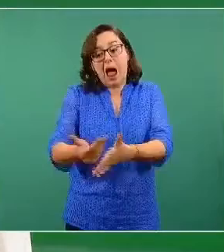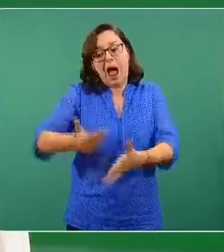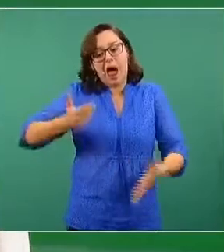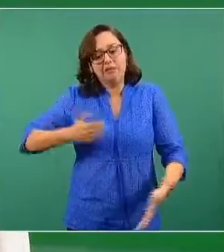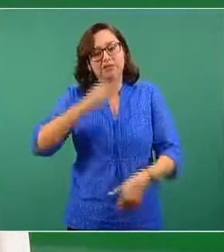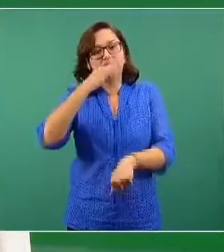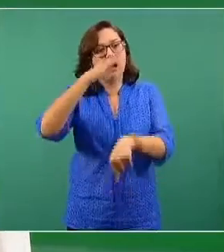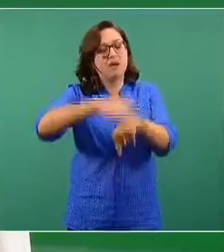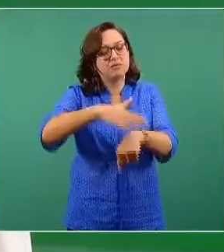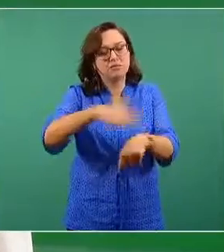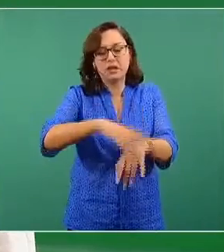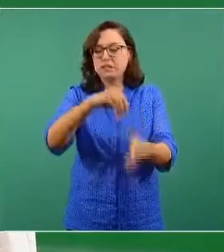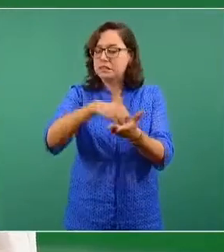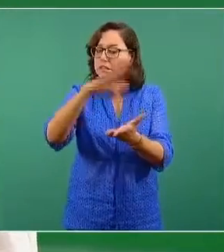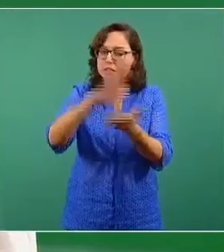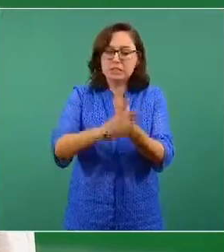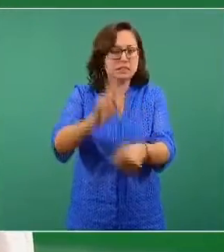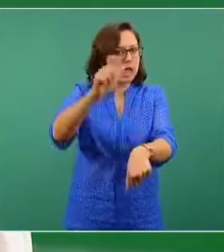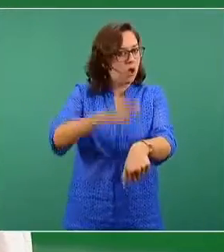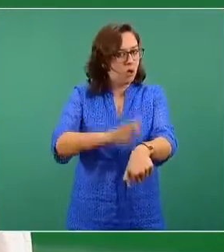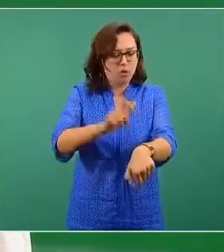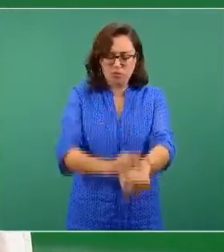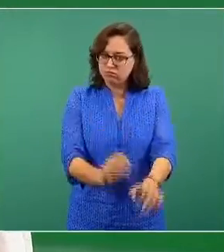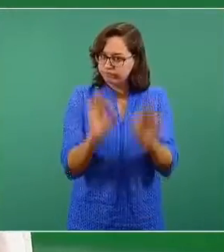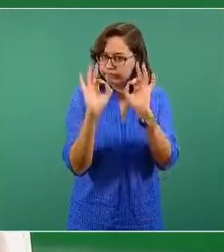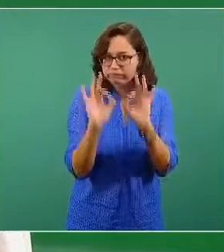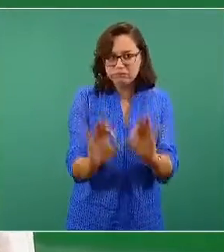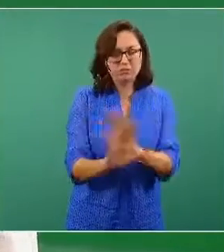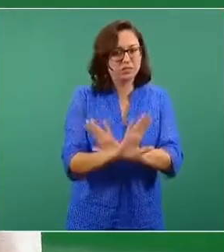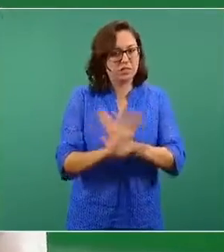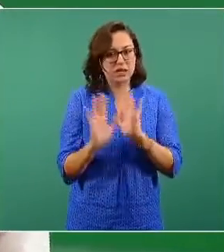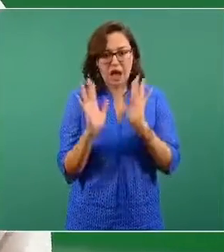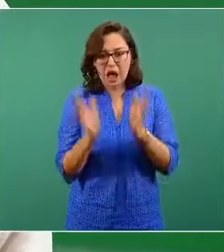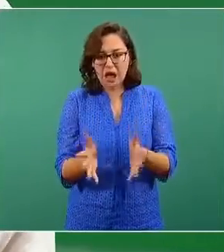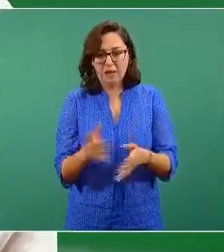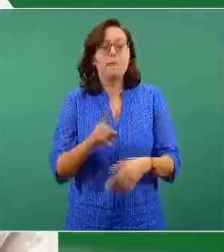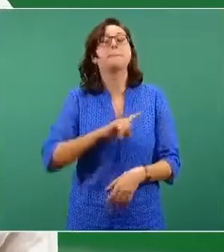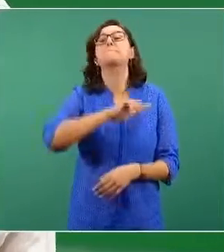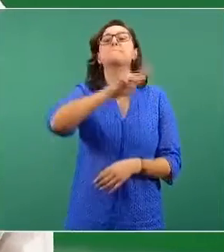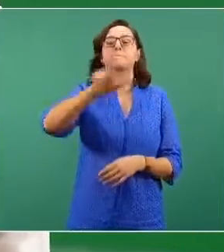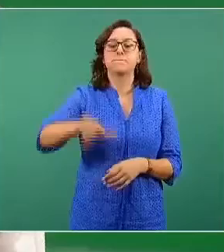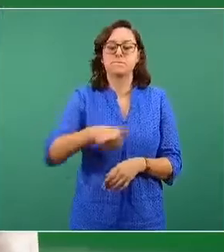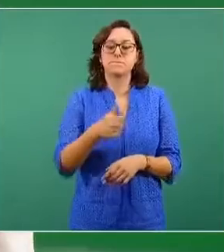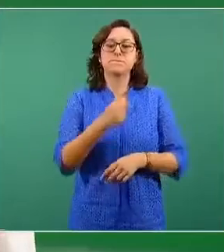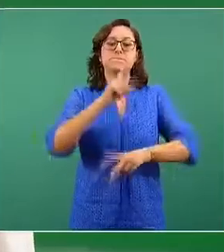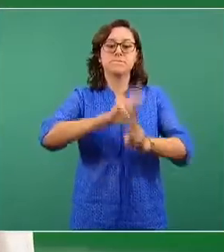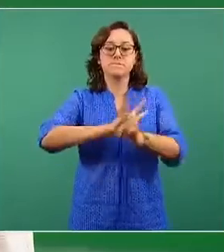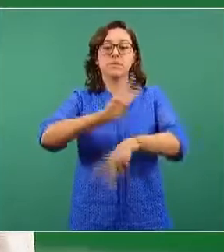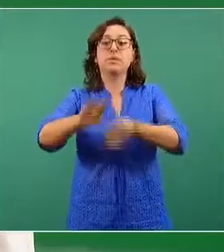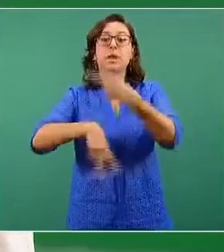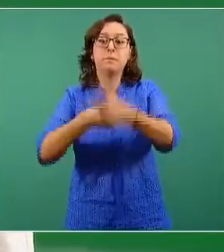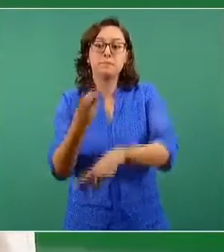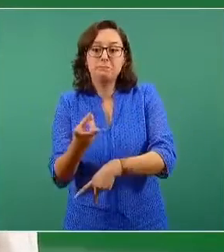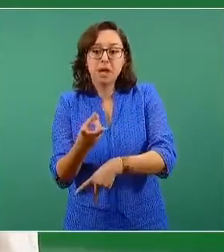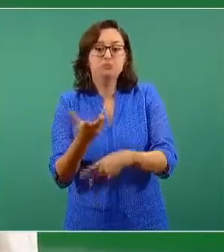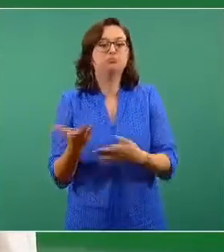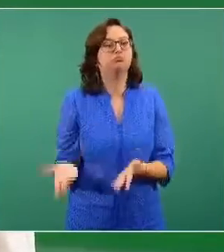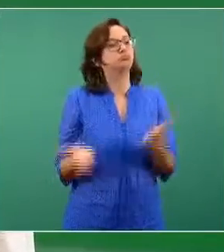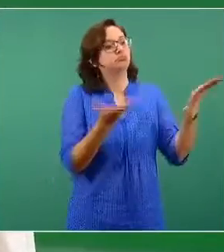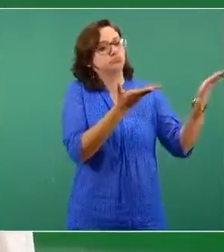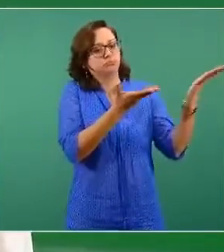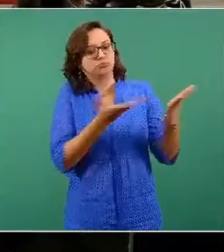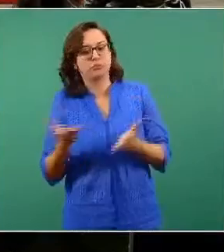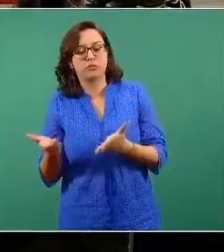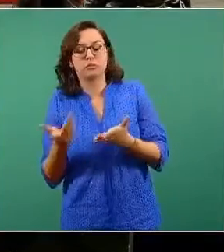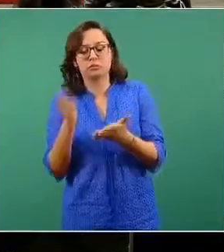Luego, ¿qué se va a esperar? Que cuando acuda a la vacunación ocurra lo que hemos comentado, llegará, se le recibirá,